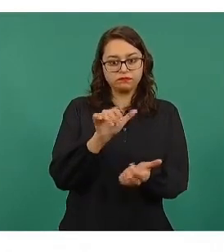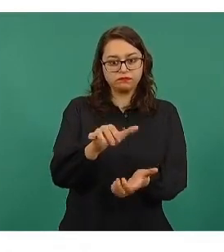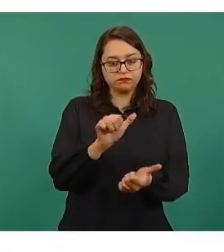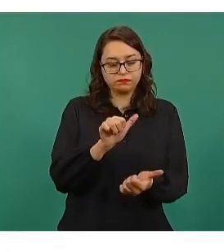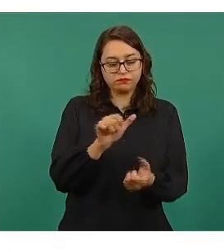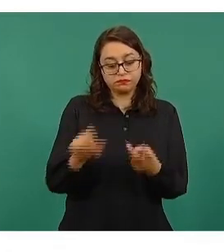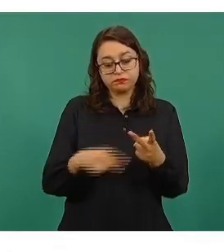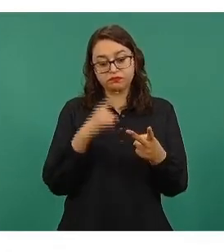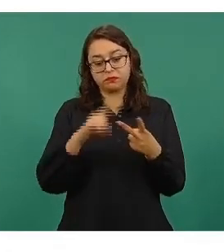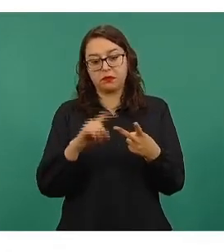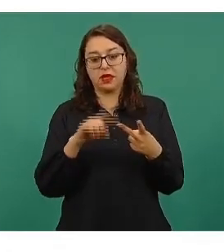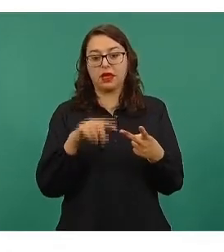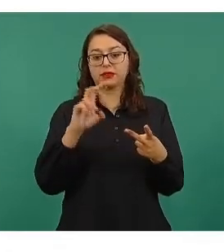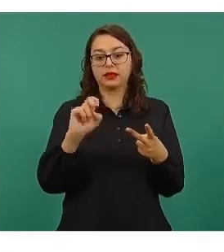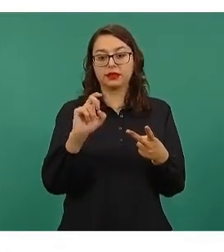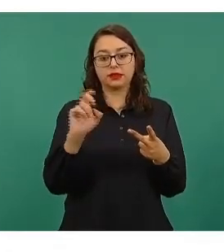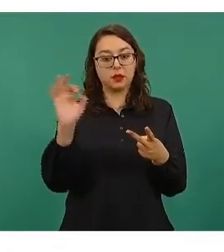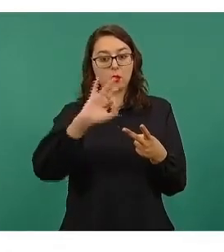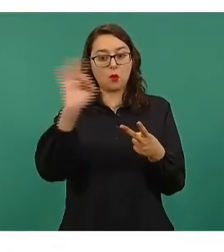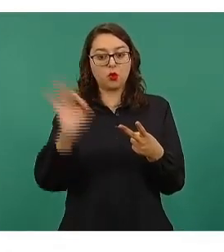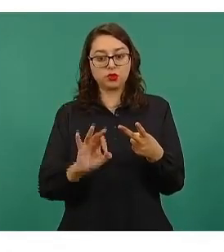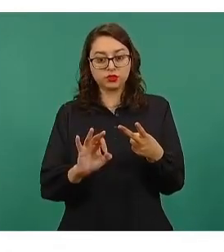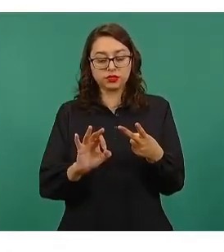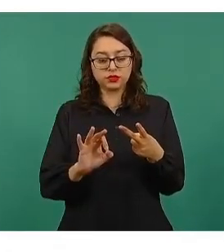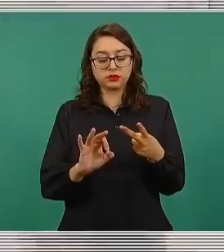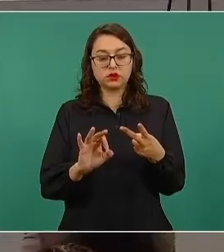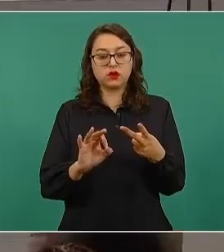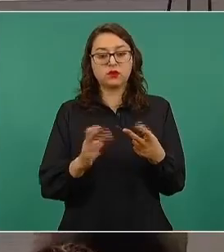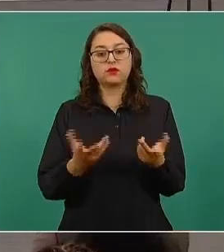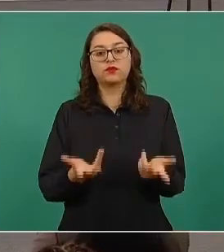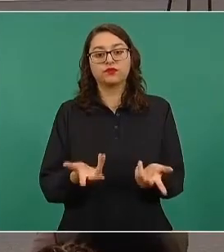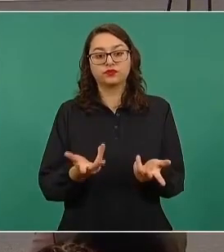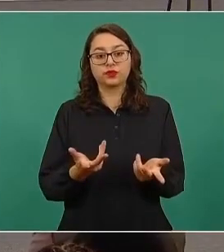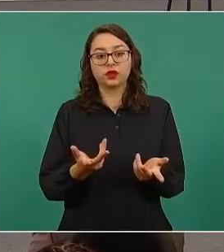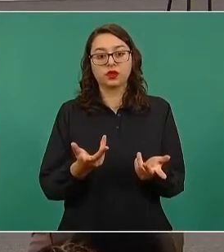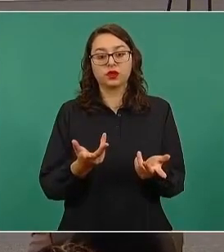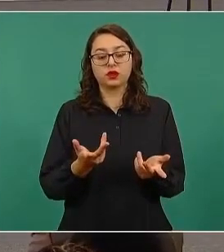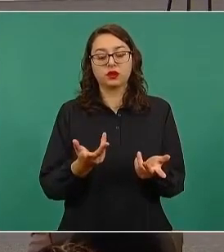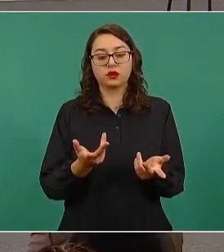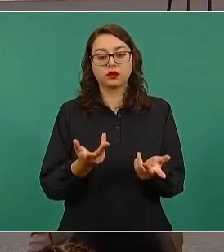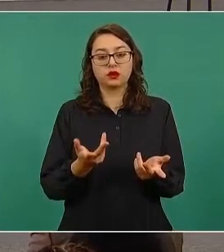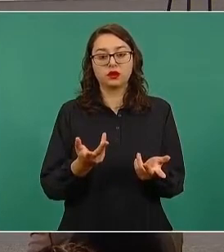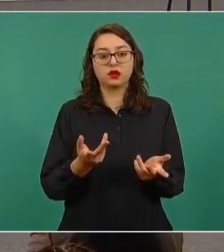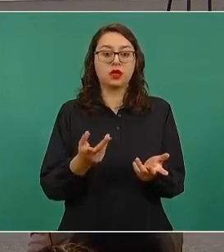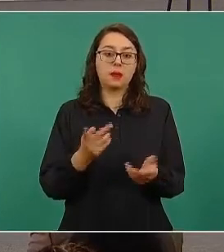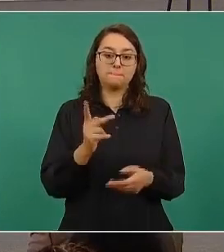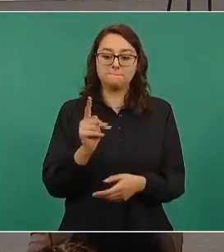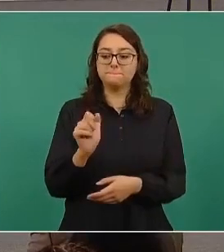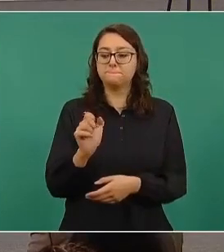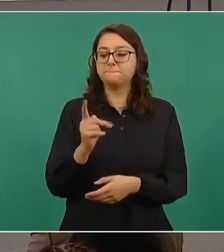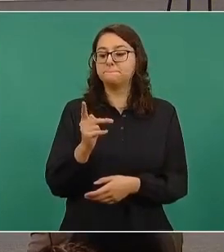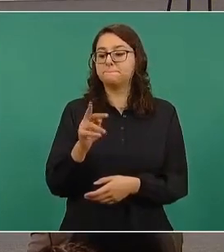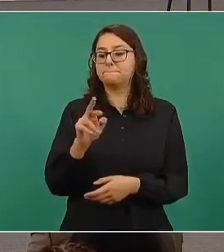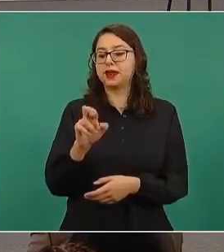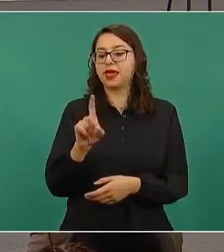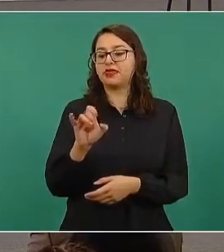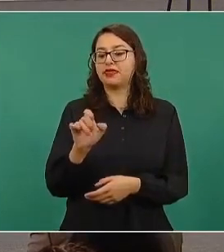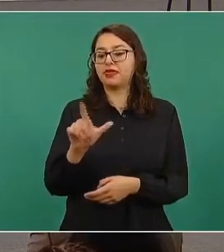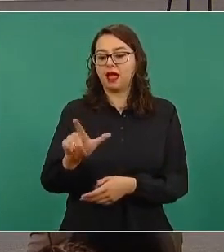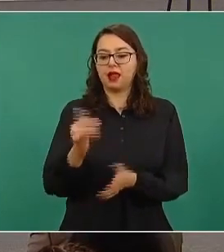correspondiente y un 30 por ciento es asignado conforme a la recaudación del impuesto predial de los municipios. Ambas